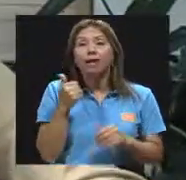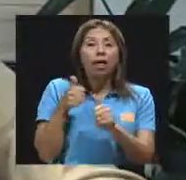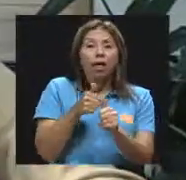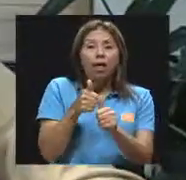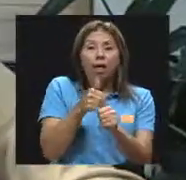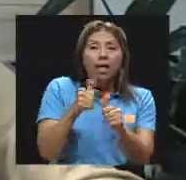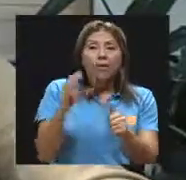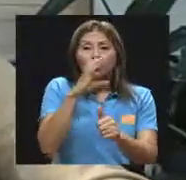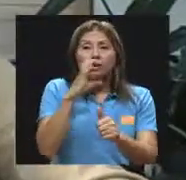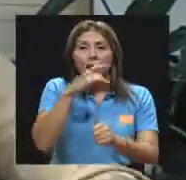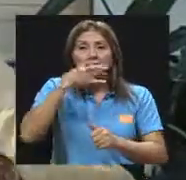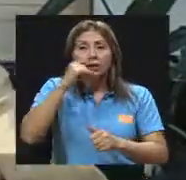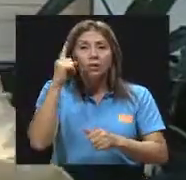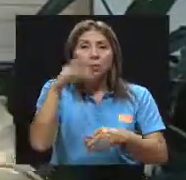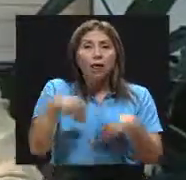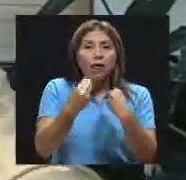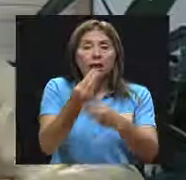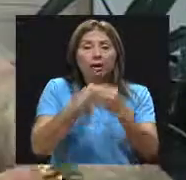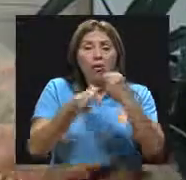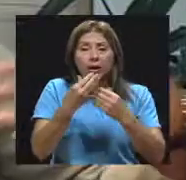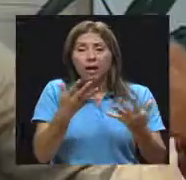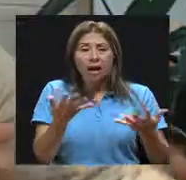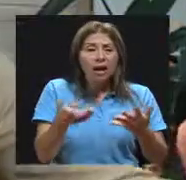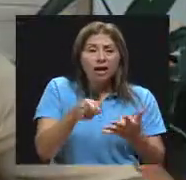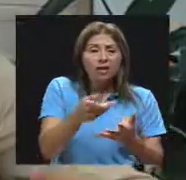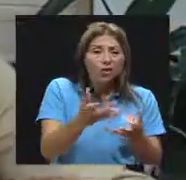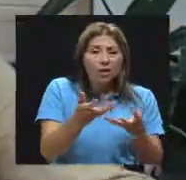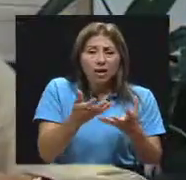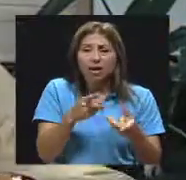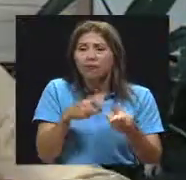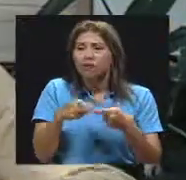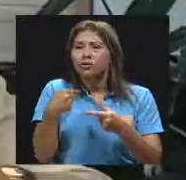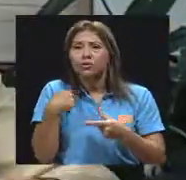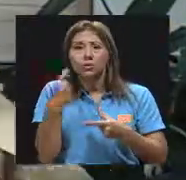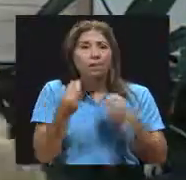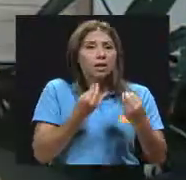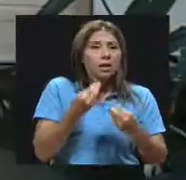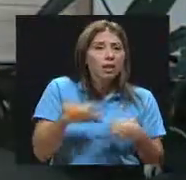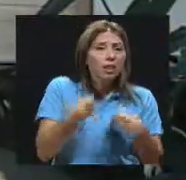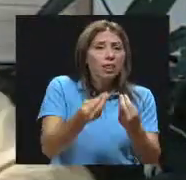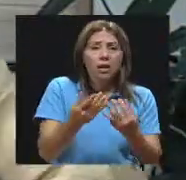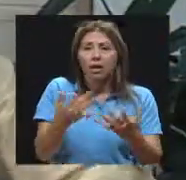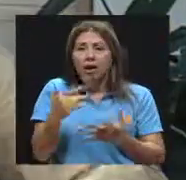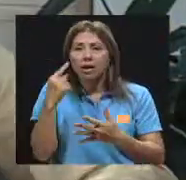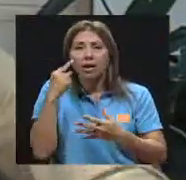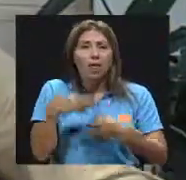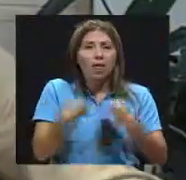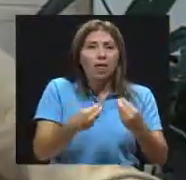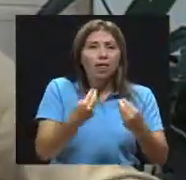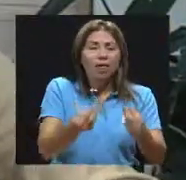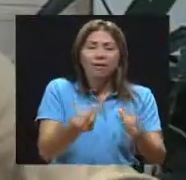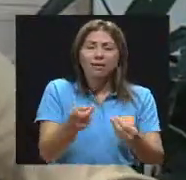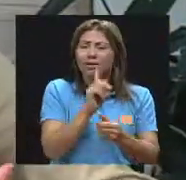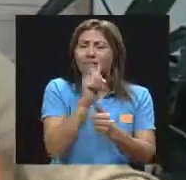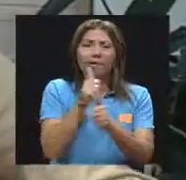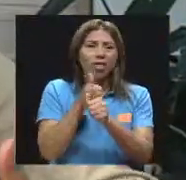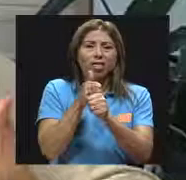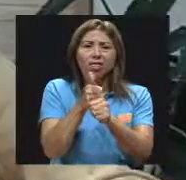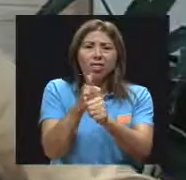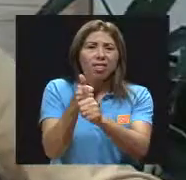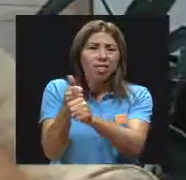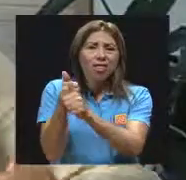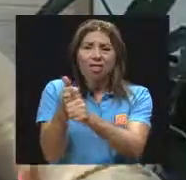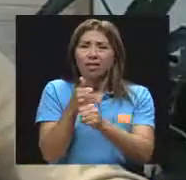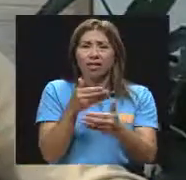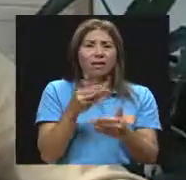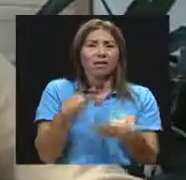nos recomendamos. Él no quiere esto, ahora voy a hacerle esto, ahora le voy a dar esto otro. Eso va en